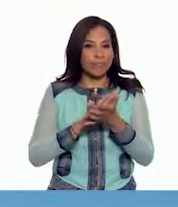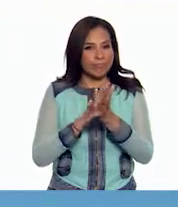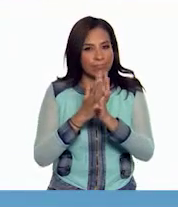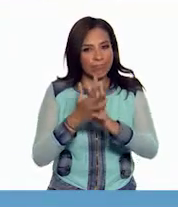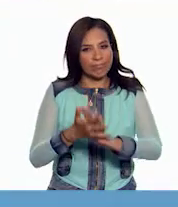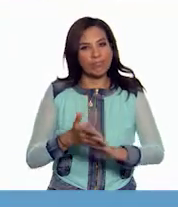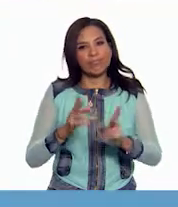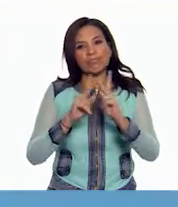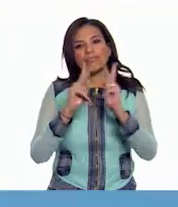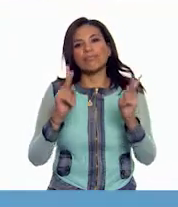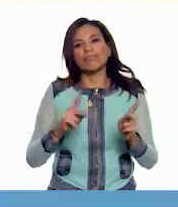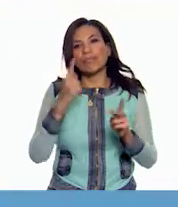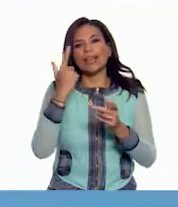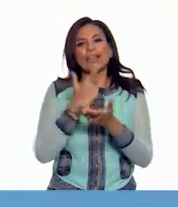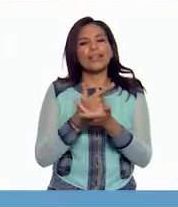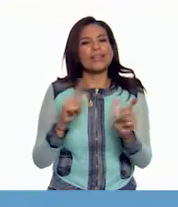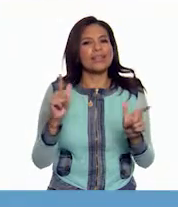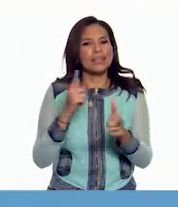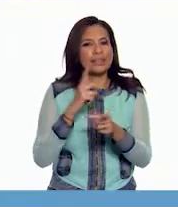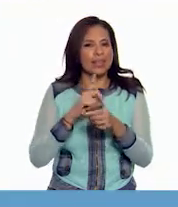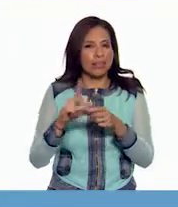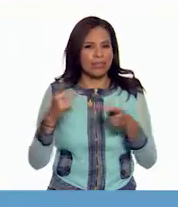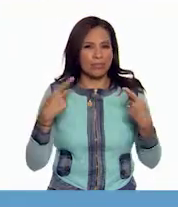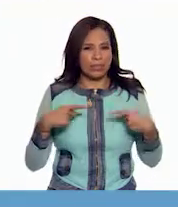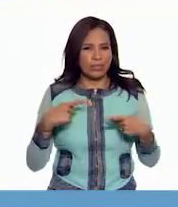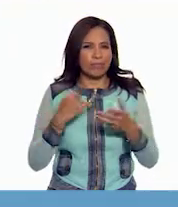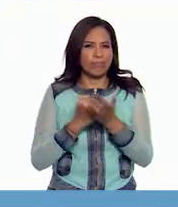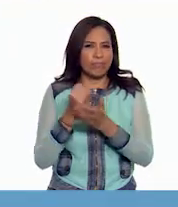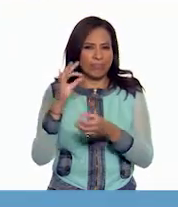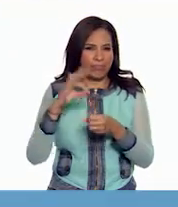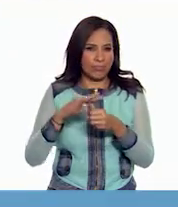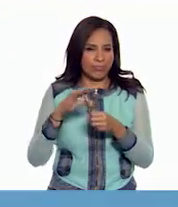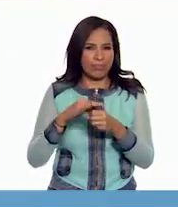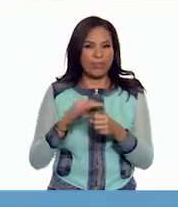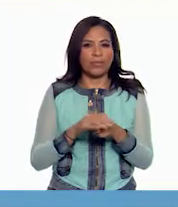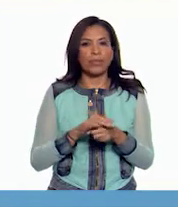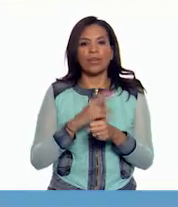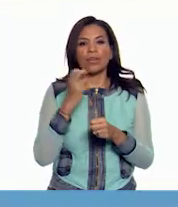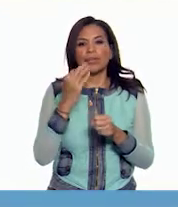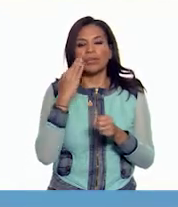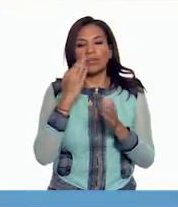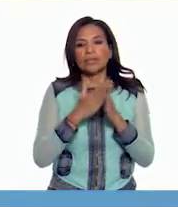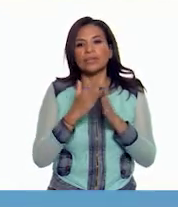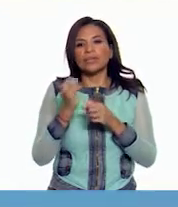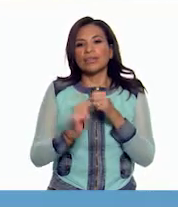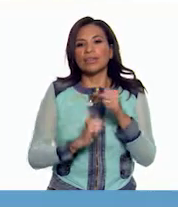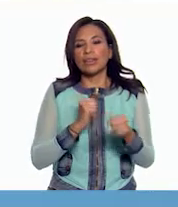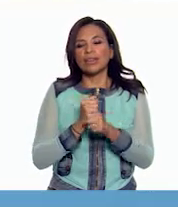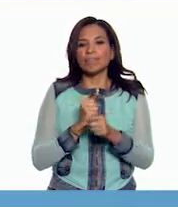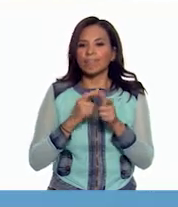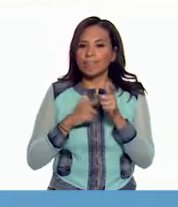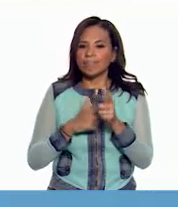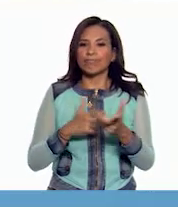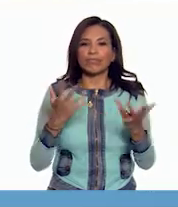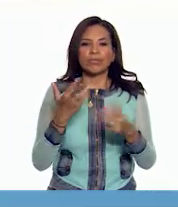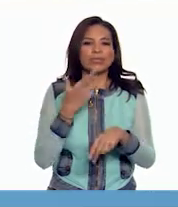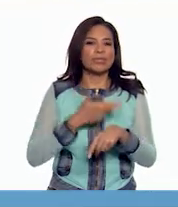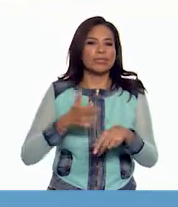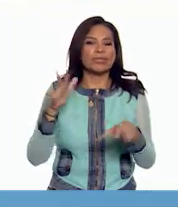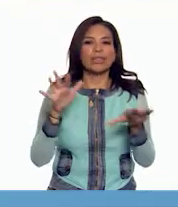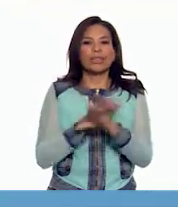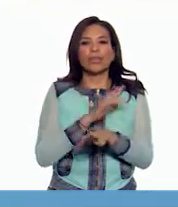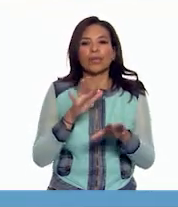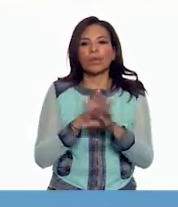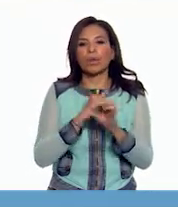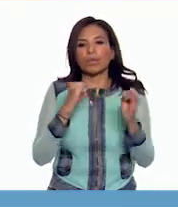pacífica a la democracia. Ahora bien, es importante decir que durante estos años se siguieron haciendo reformas a las